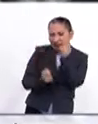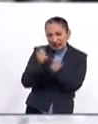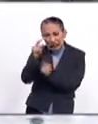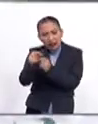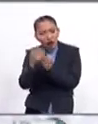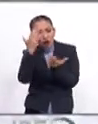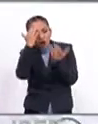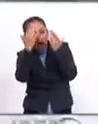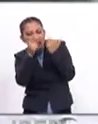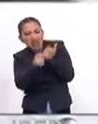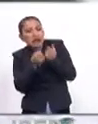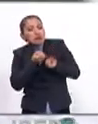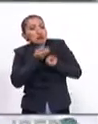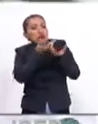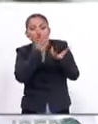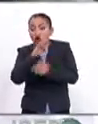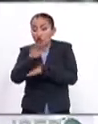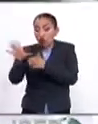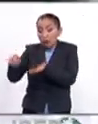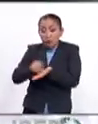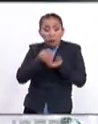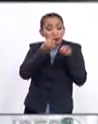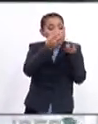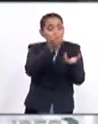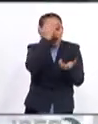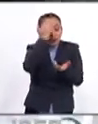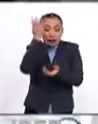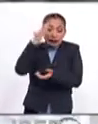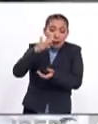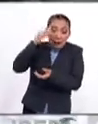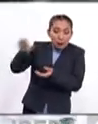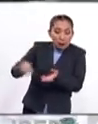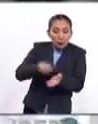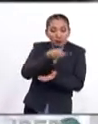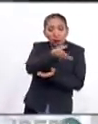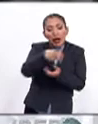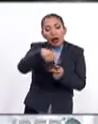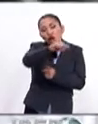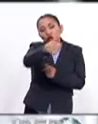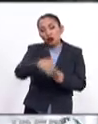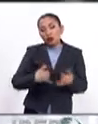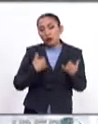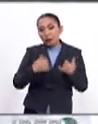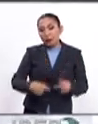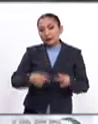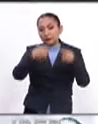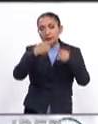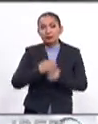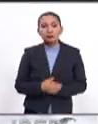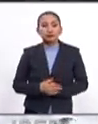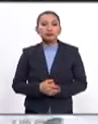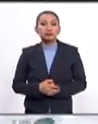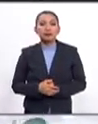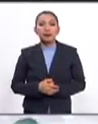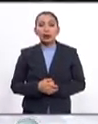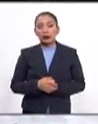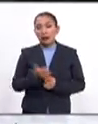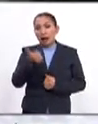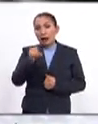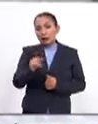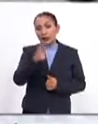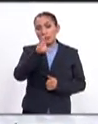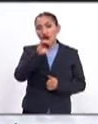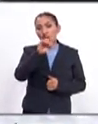transmitir ese conocimiento a generaciones jóvenes. De ese modo,